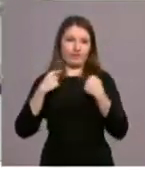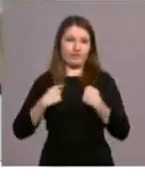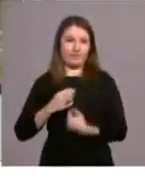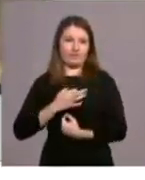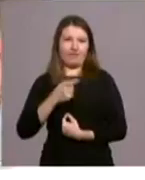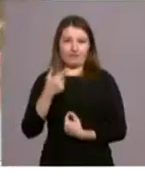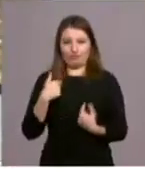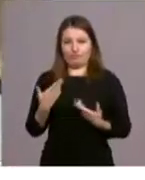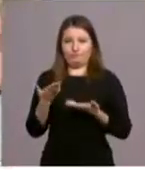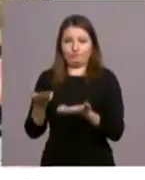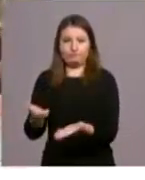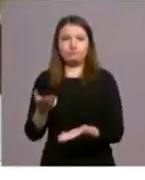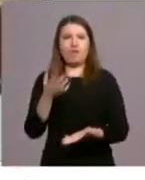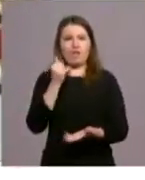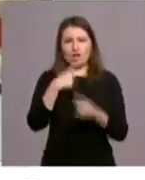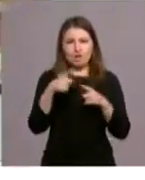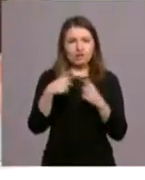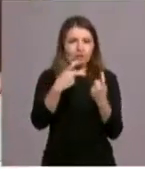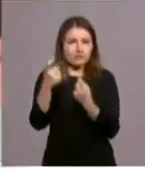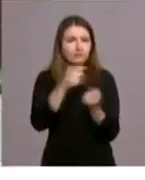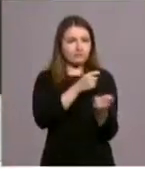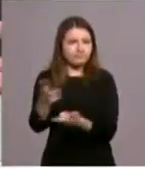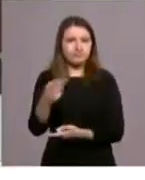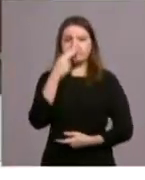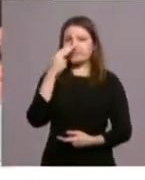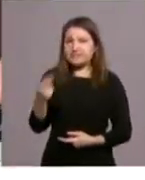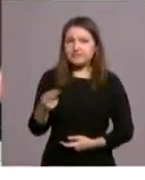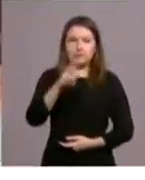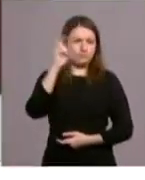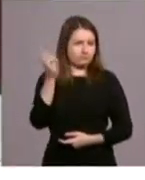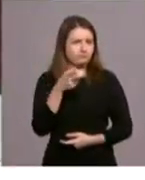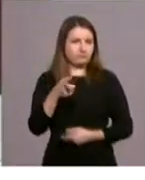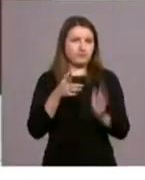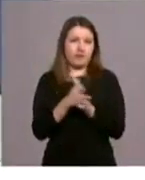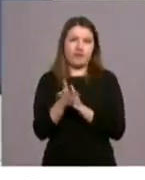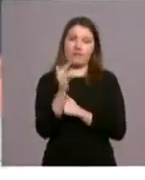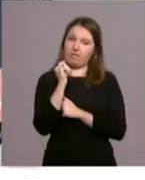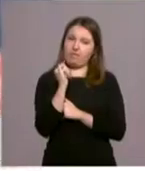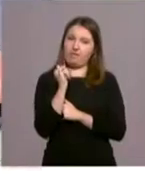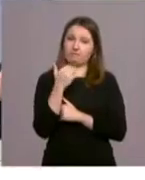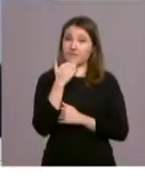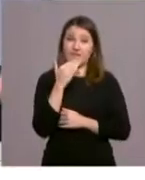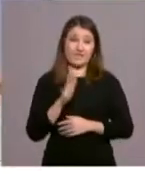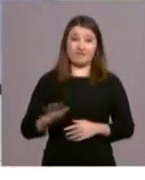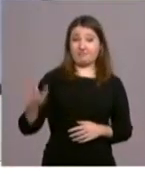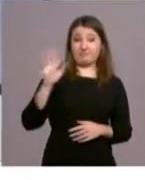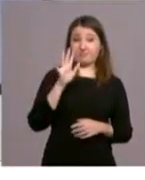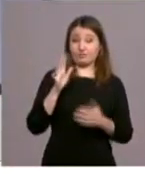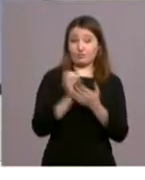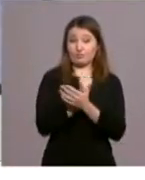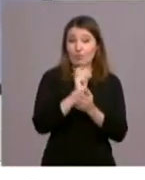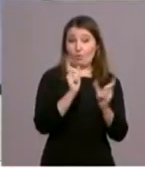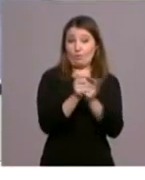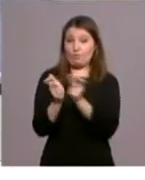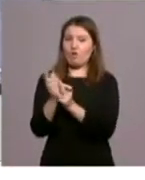les ayudan y les llevan cosas y les visitan, etc. Y bueno, y así sucede en casi todas las hermandades. Yo creo que en todas